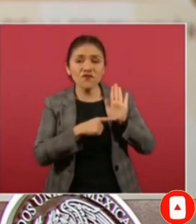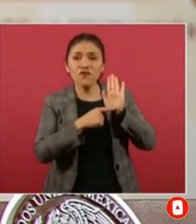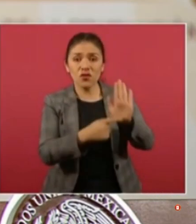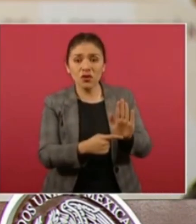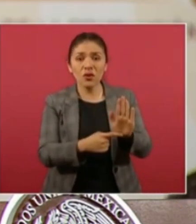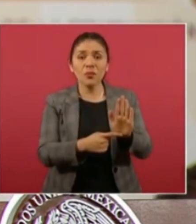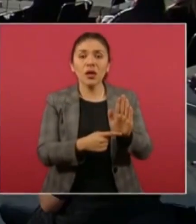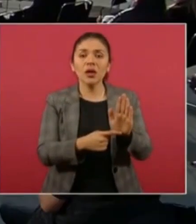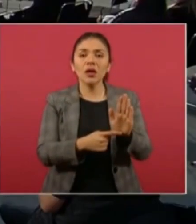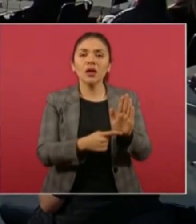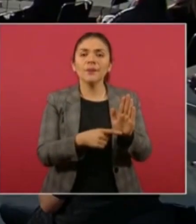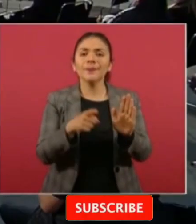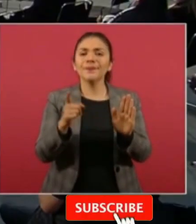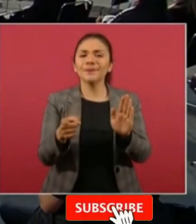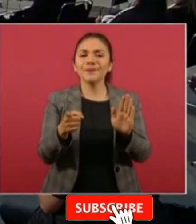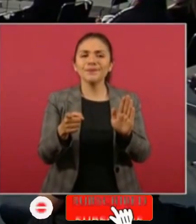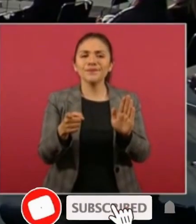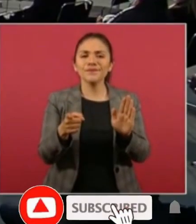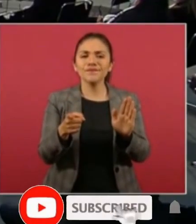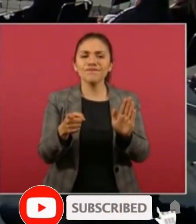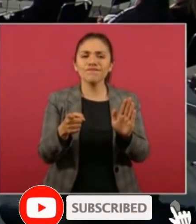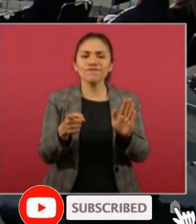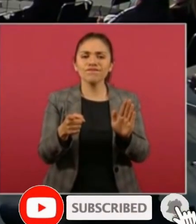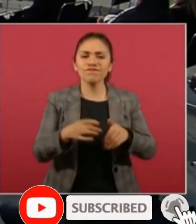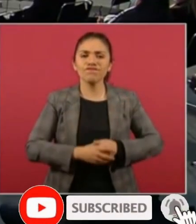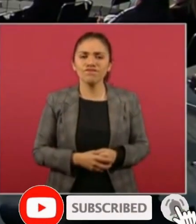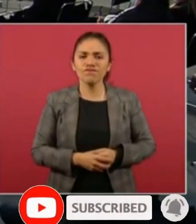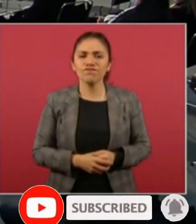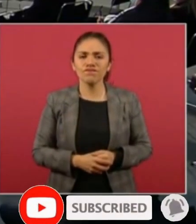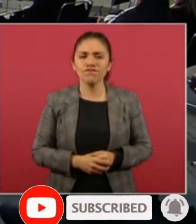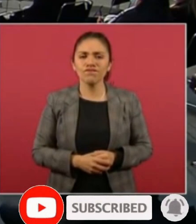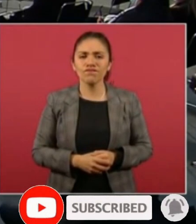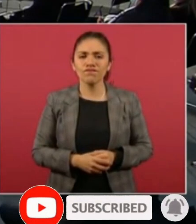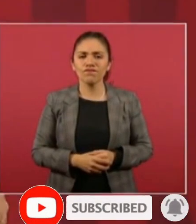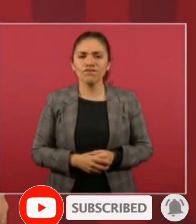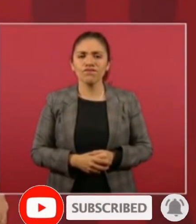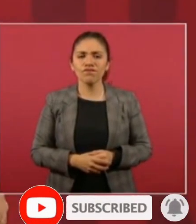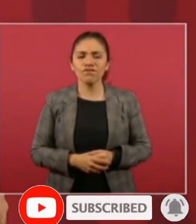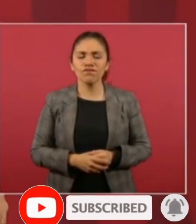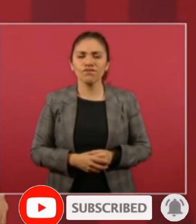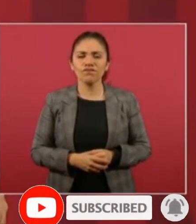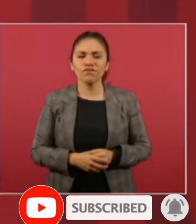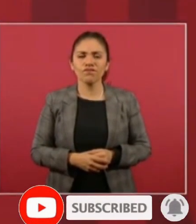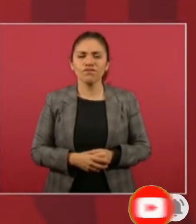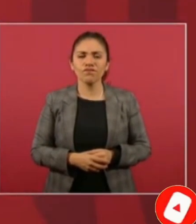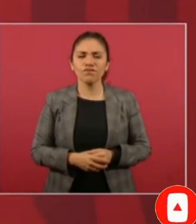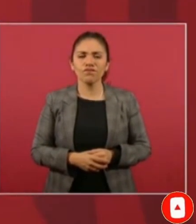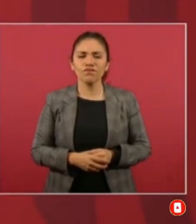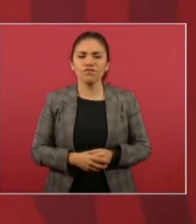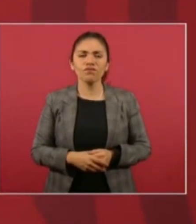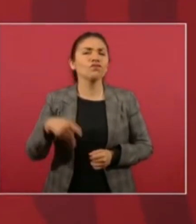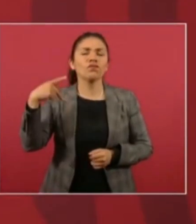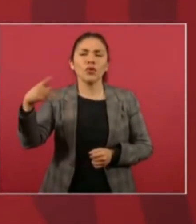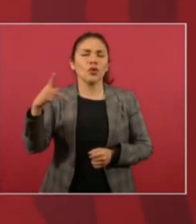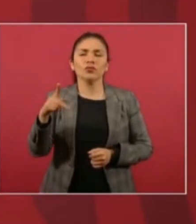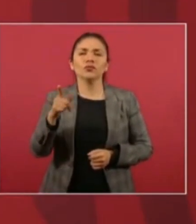Policía de la